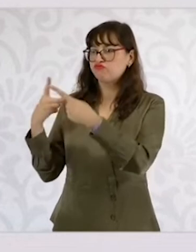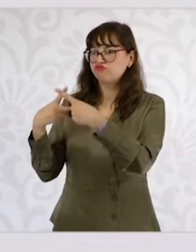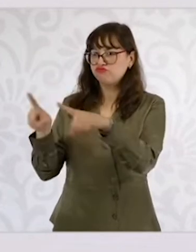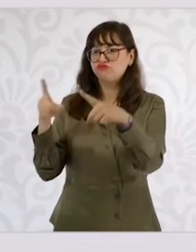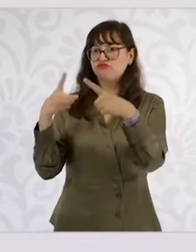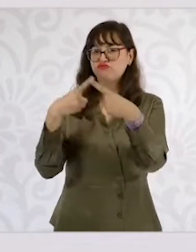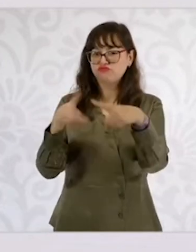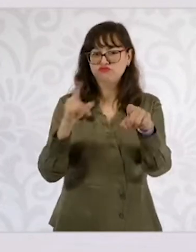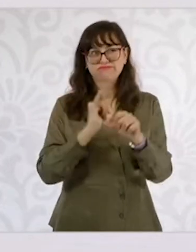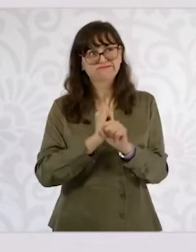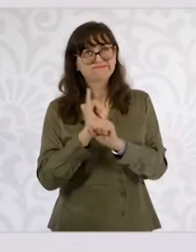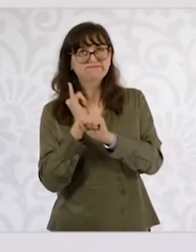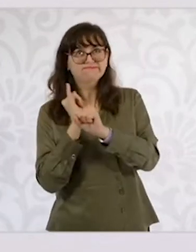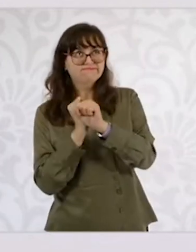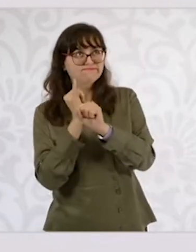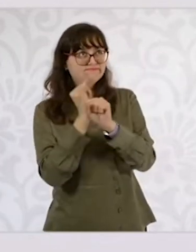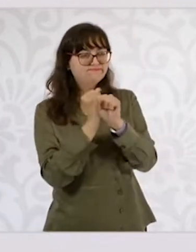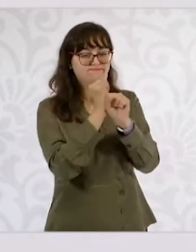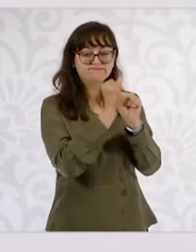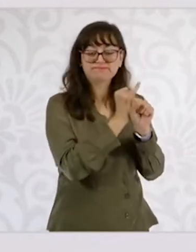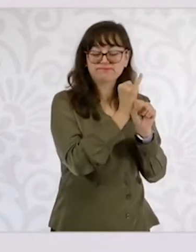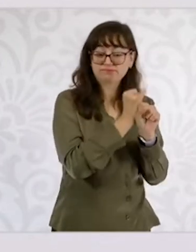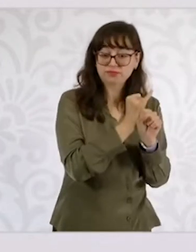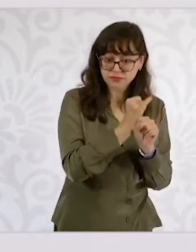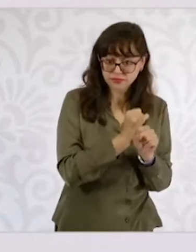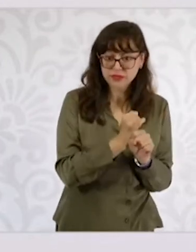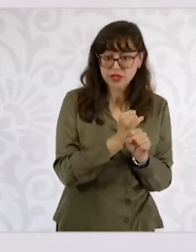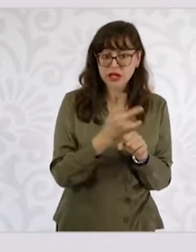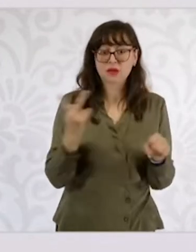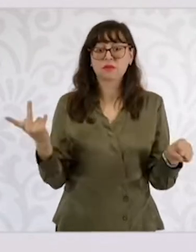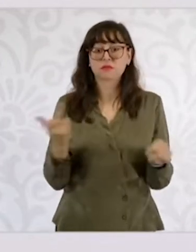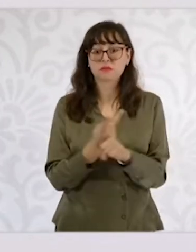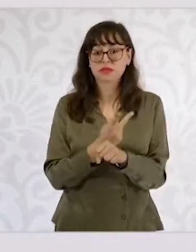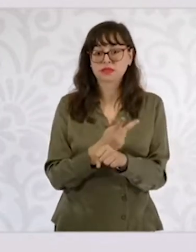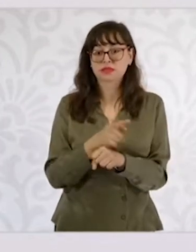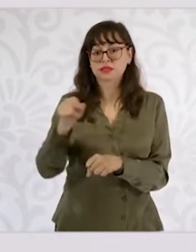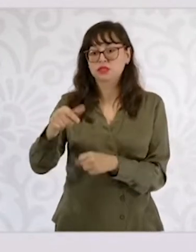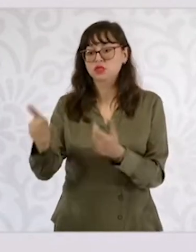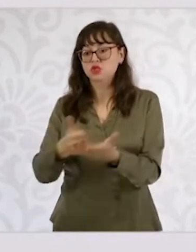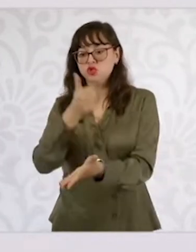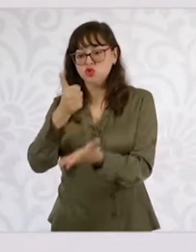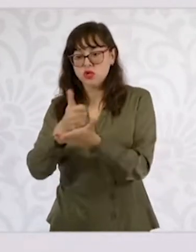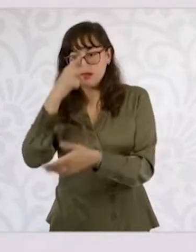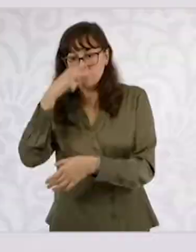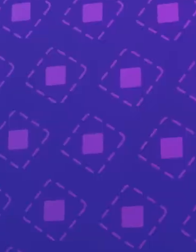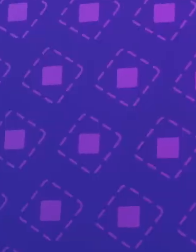y en beneficio de los intereses de la nación. Informó Carlos García, PSN Noticias.